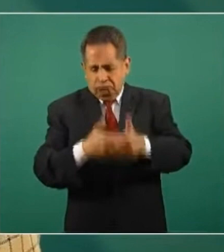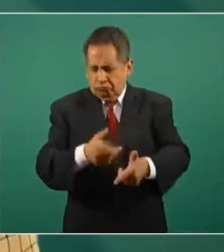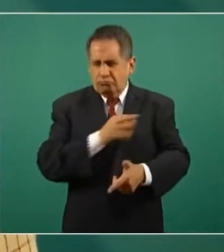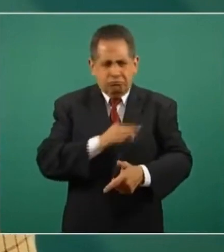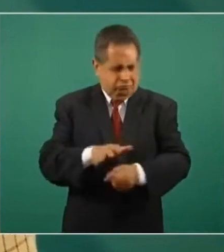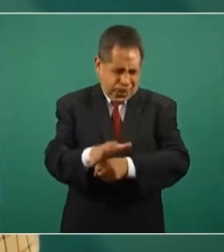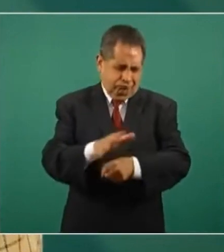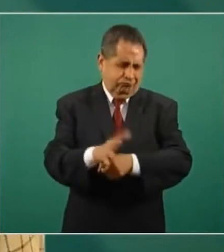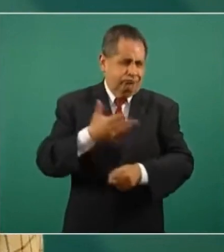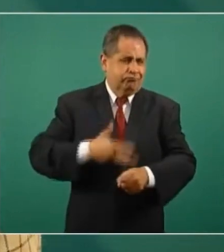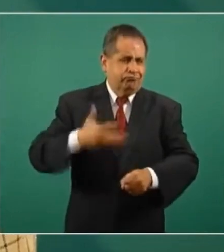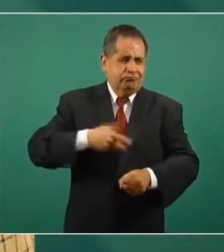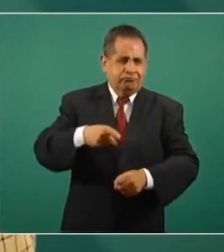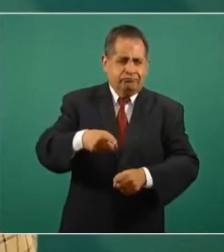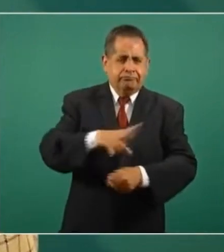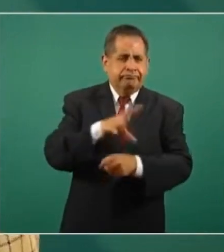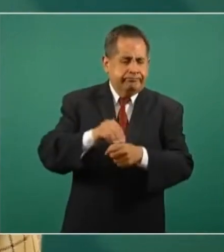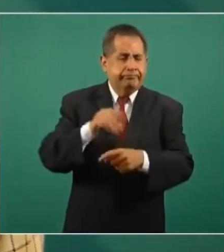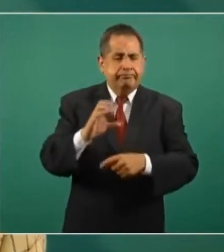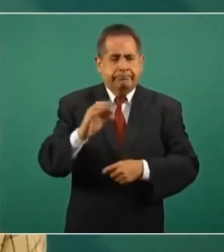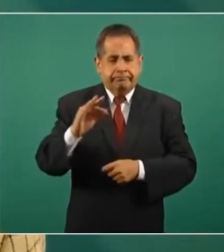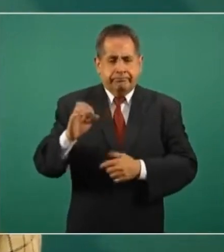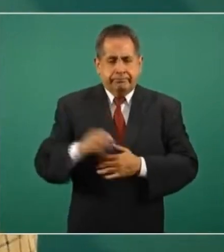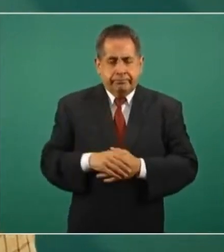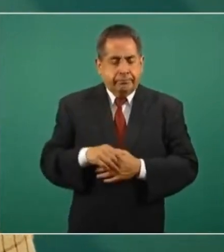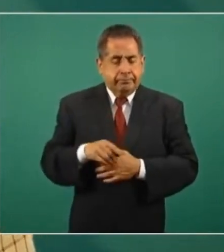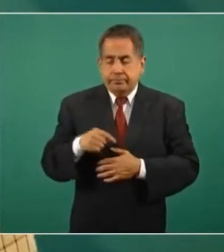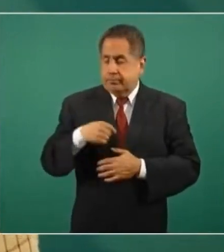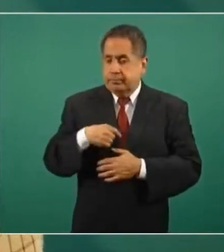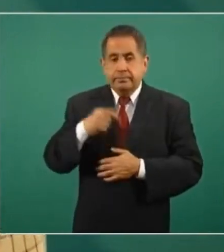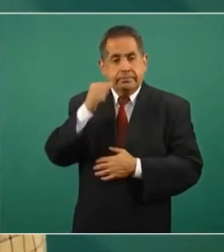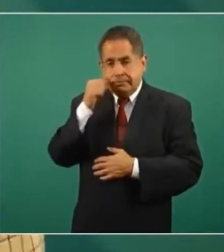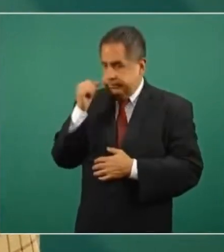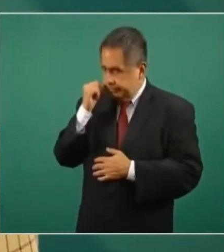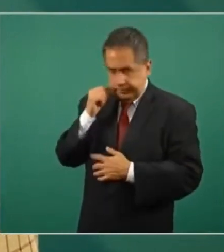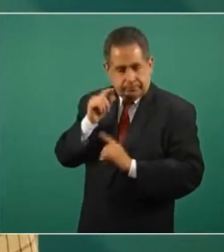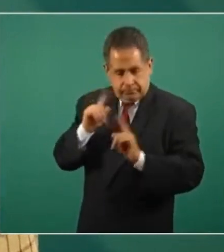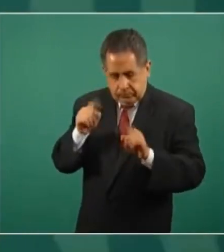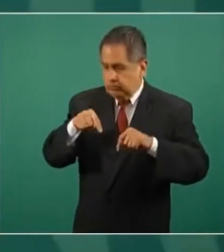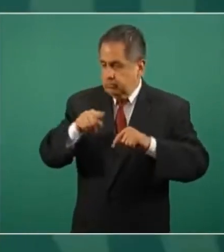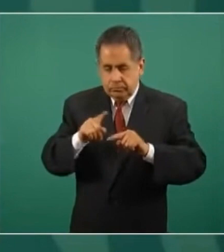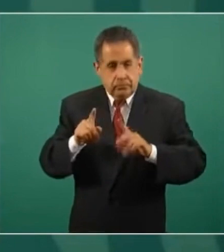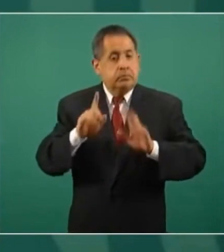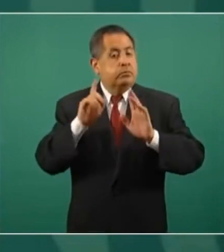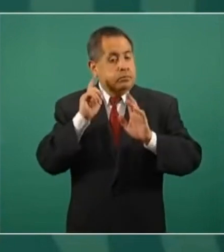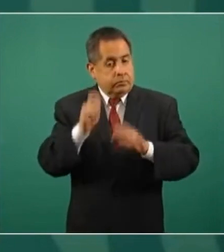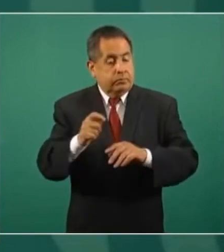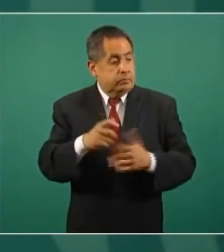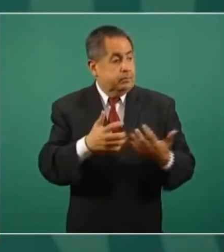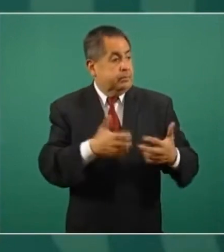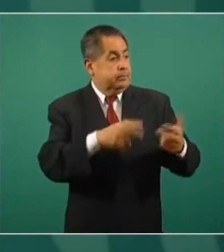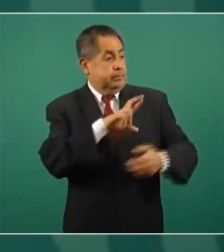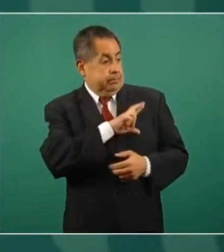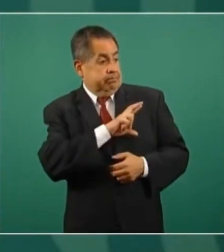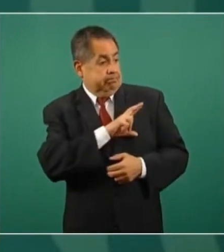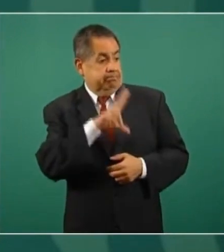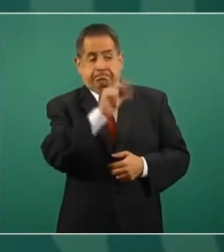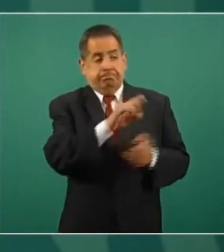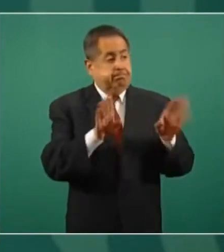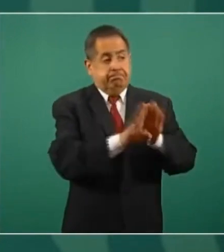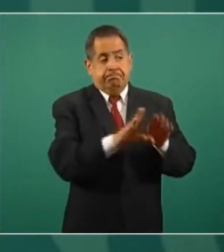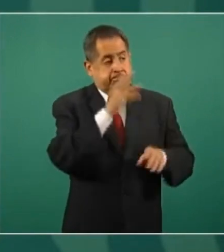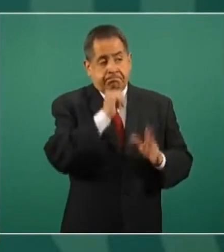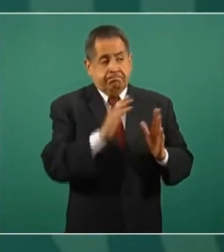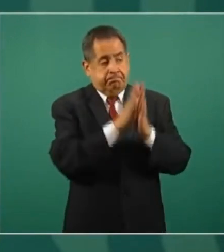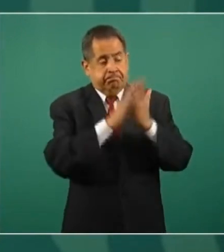Y desde luego no estoy, ni ayer tampoco dije que las compañías privadas no podían participar,